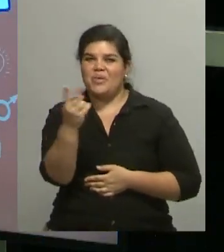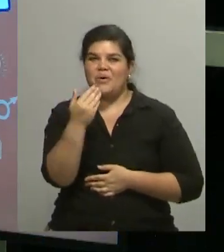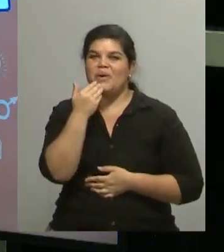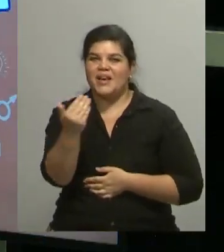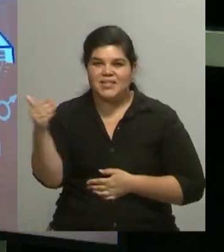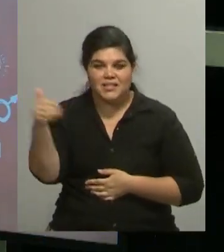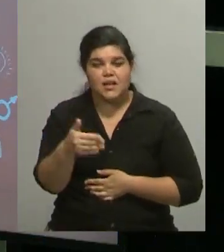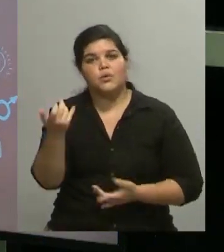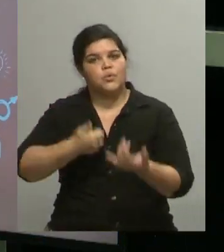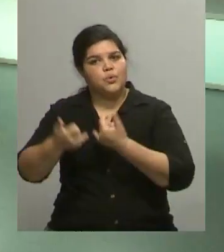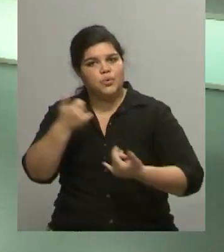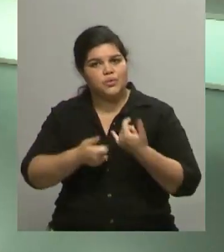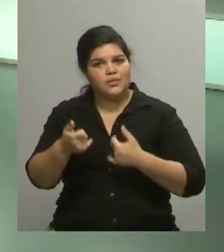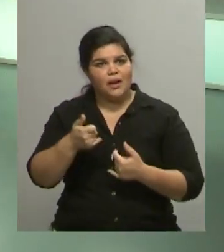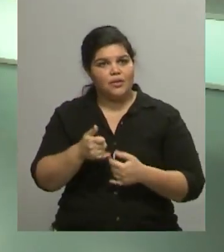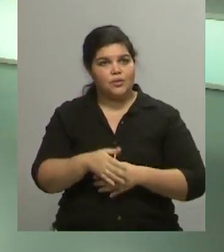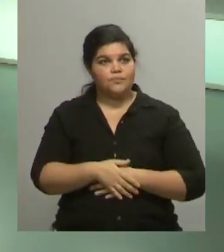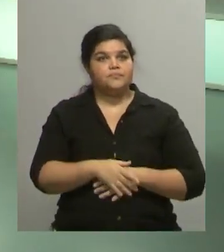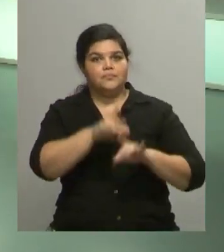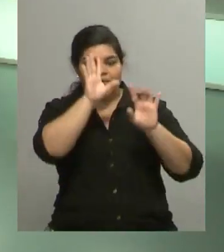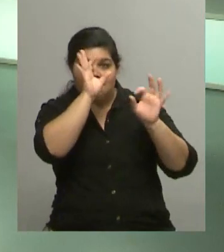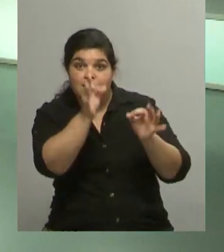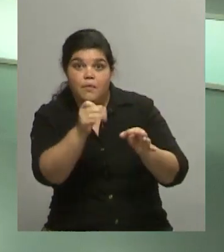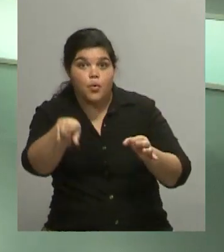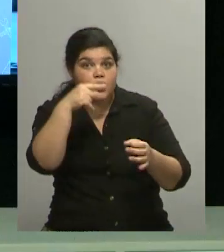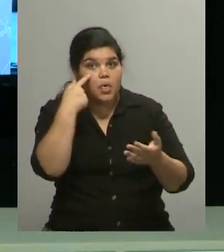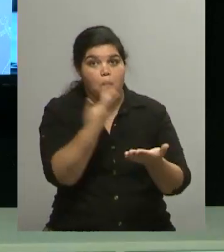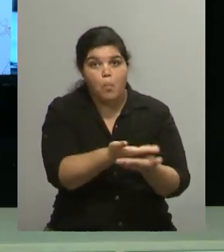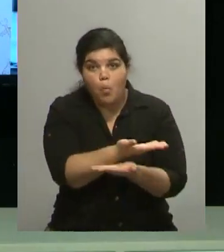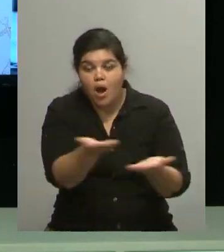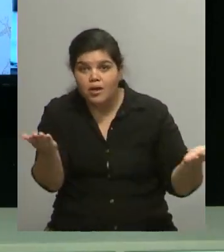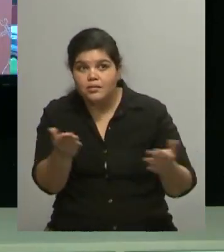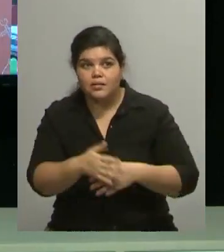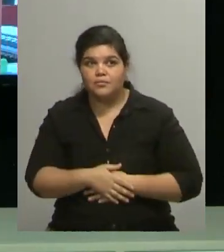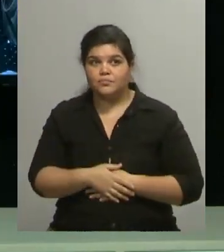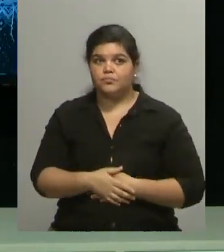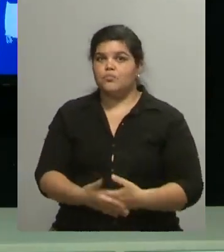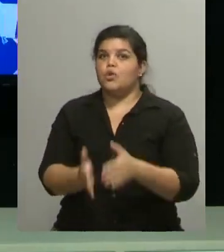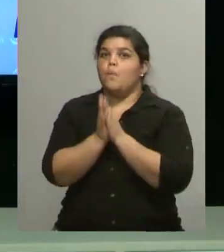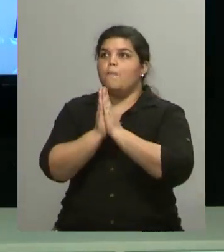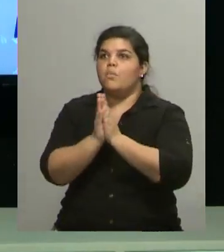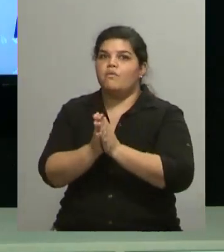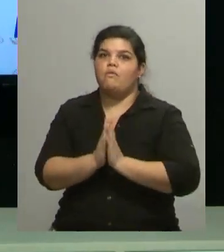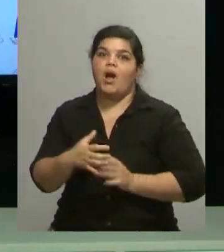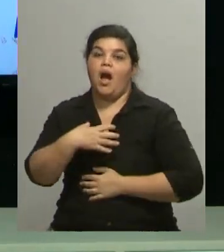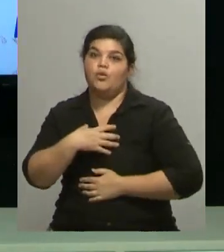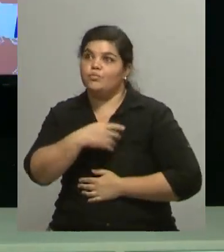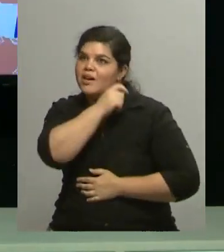a estar un ratito con nosotros o sea, contarnos esto y bueno... Ah, yo les quiero mandar un saludo a las alumnas mías. Sí, por favor. Por favor, que si no me van a... Ahí está